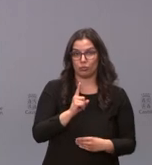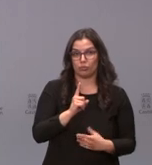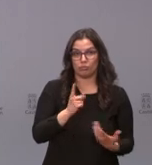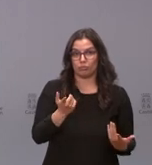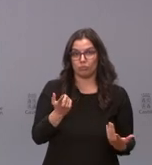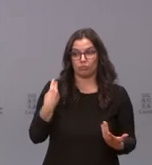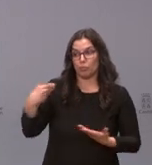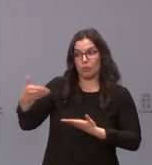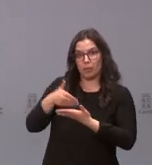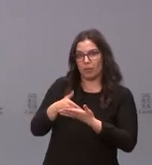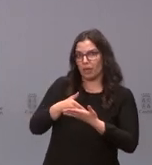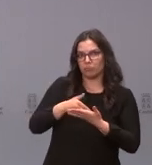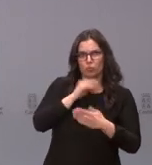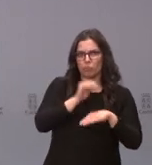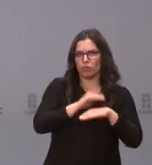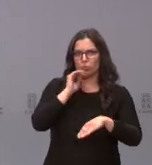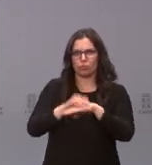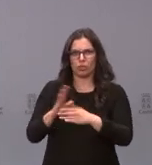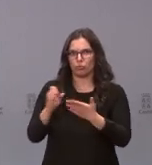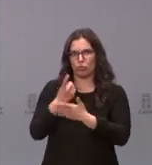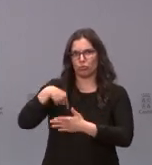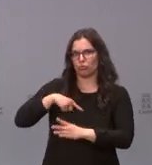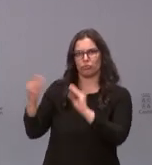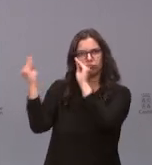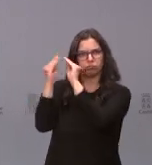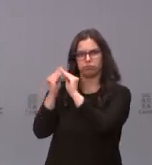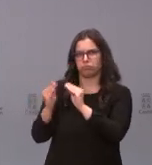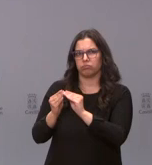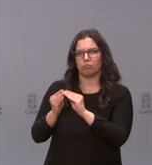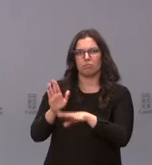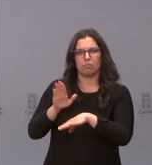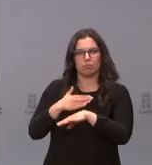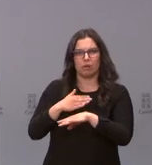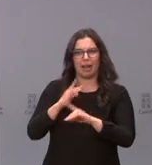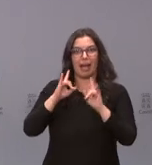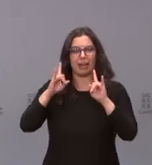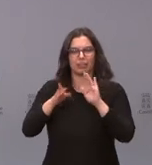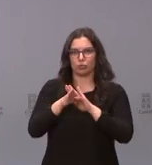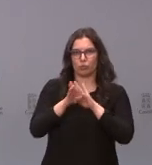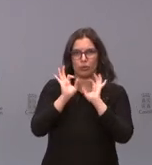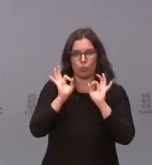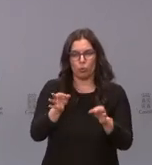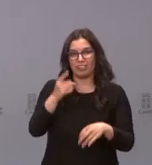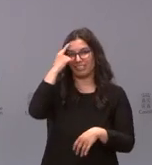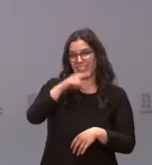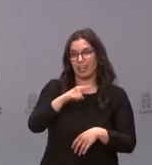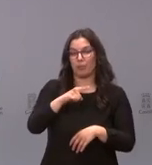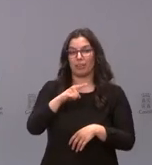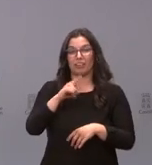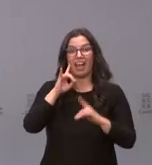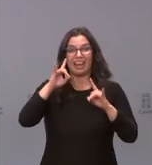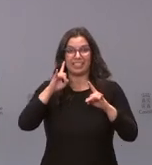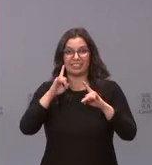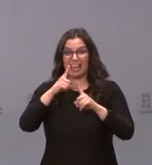solicitó y en las que estuvimos completamente de acuerdo para mantener los niveles de alerta. Saben ustedes que hemos estado en el nivel de alerta máximo